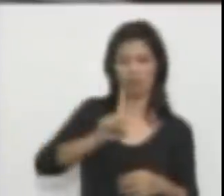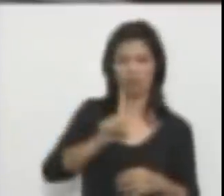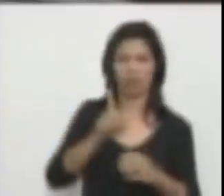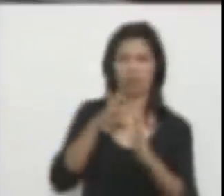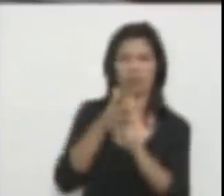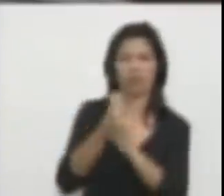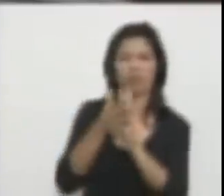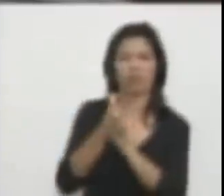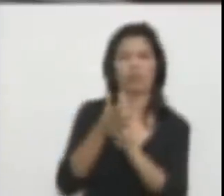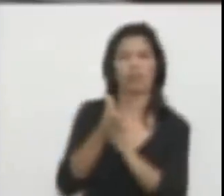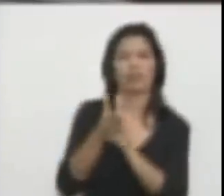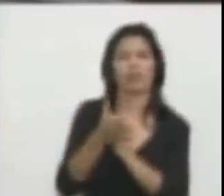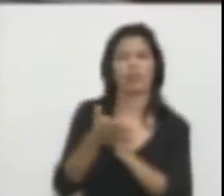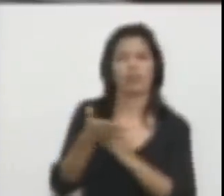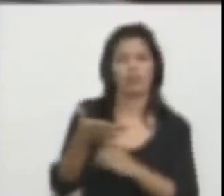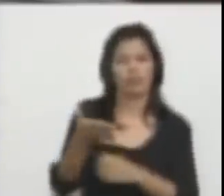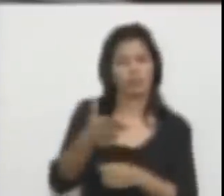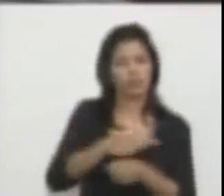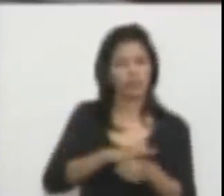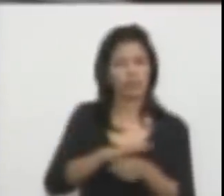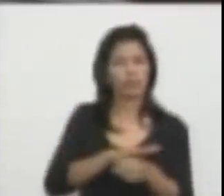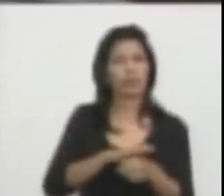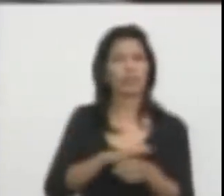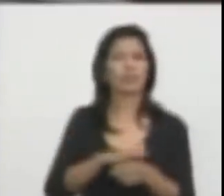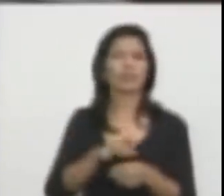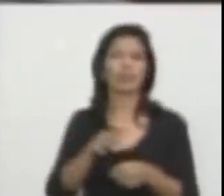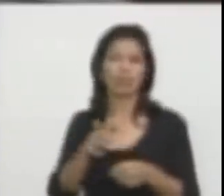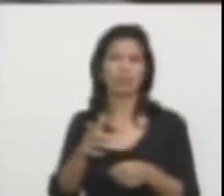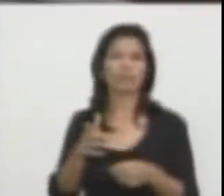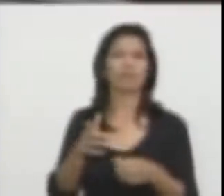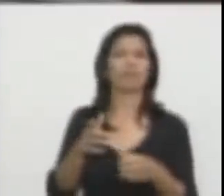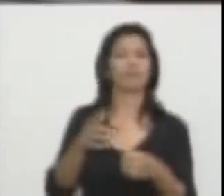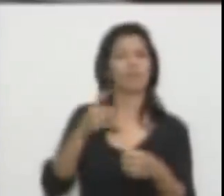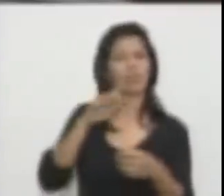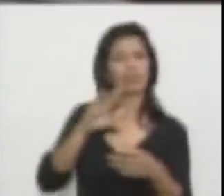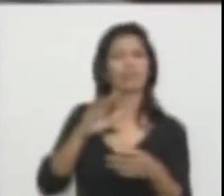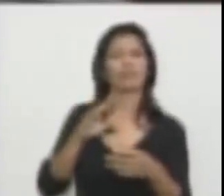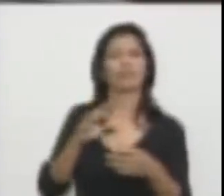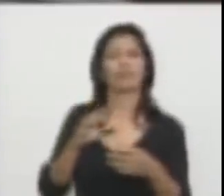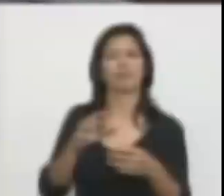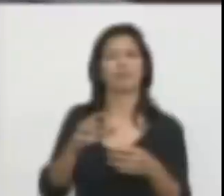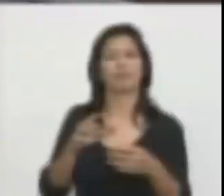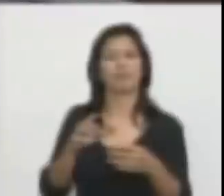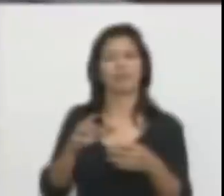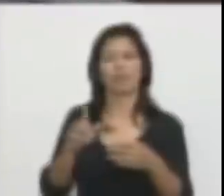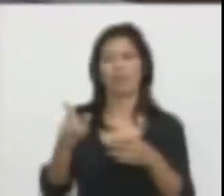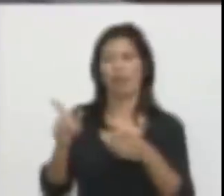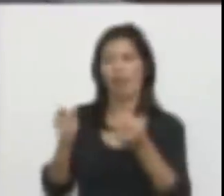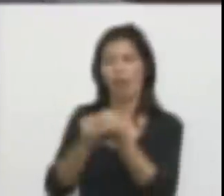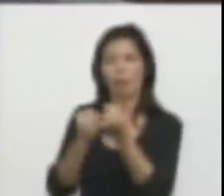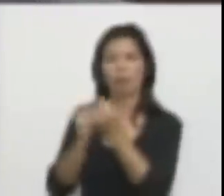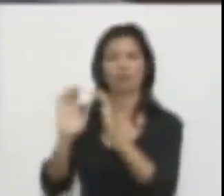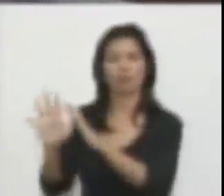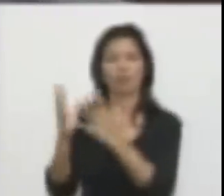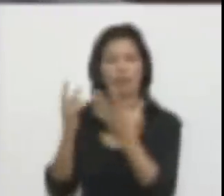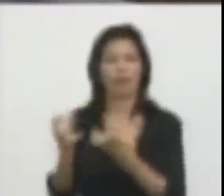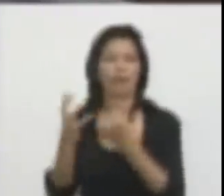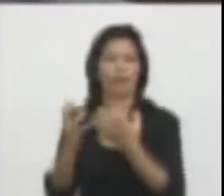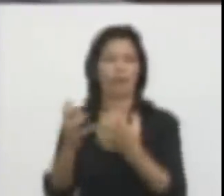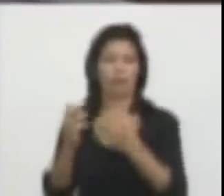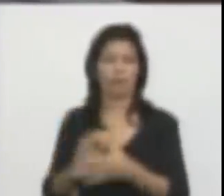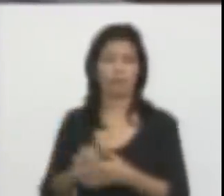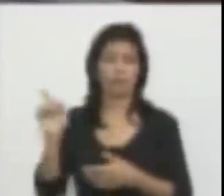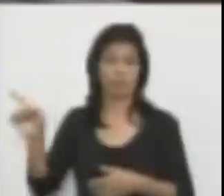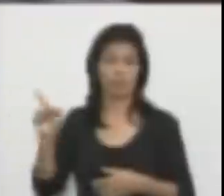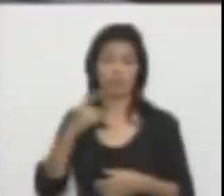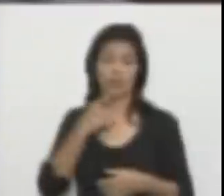que de una u otra manera podrían ser favorecedoras de sus intereses. Entonces, en el momento en que ella